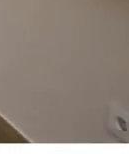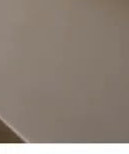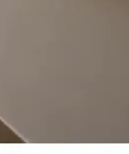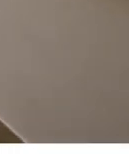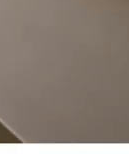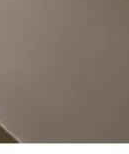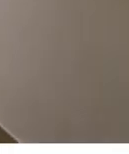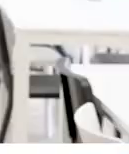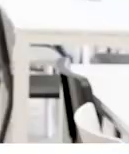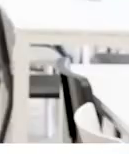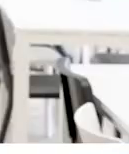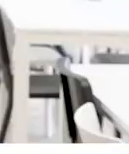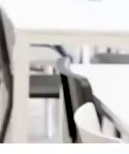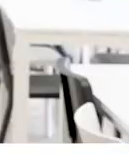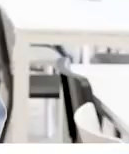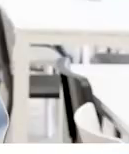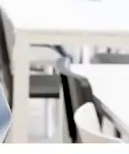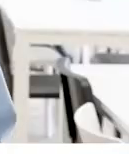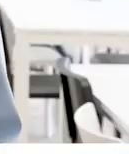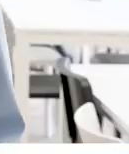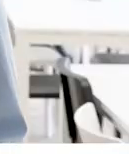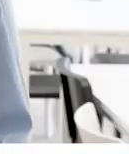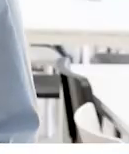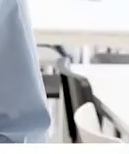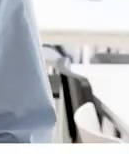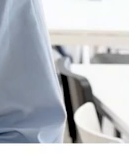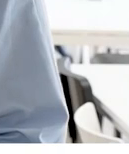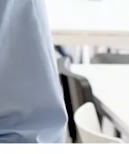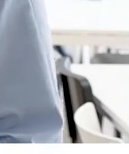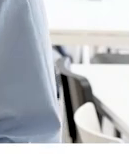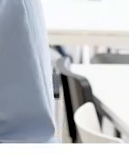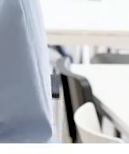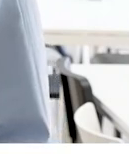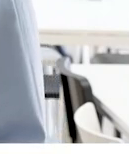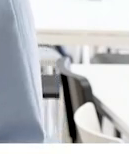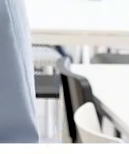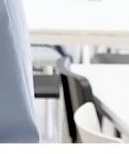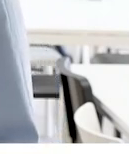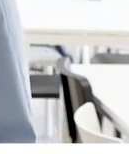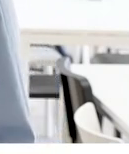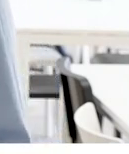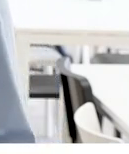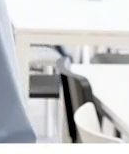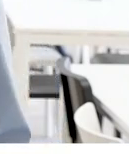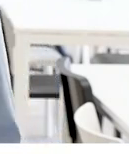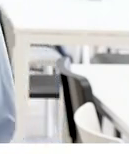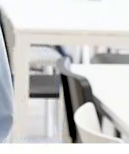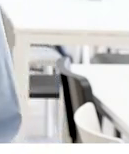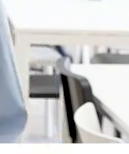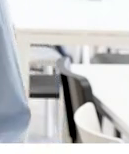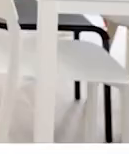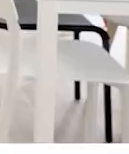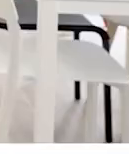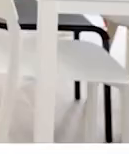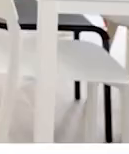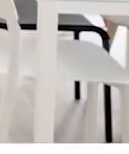nuestros 44 residentes Con este proyecto Que ha supuesto La creación de 30 puestos de trabajo Esperamos también contribuir En la creación De un nuevo concepto De residencia en